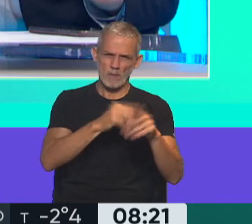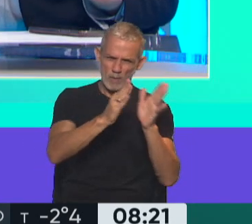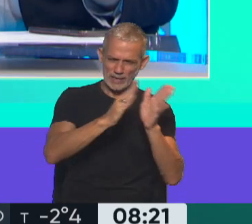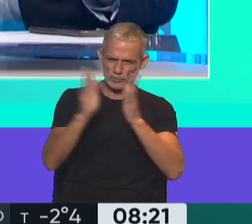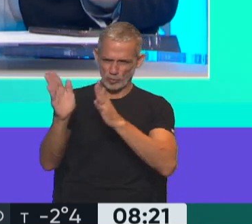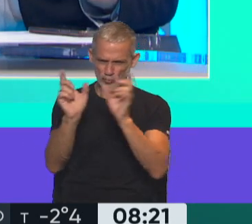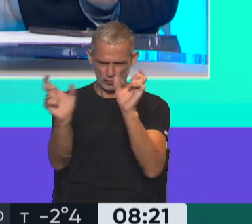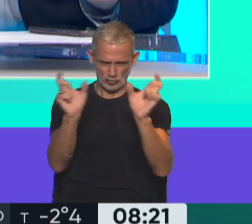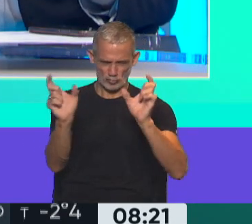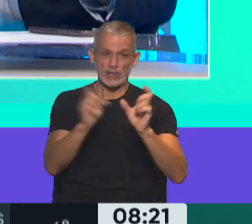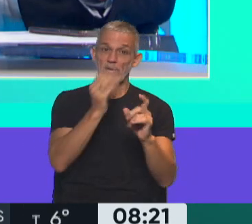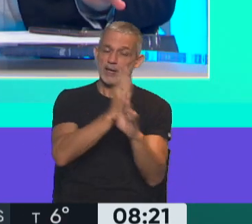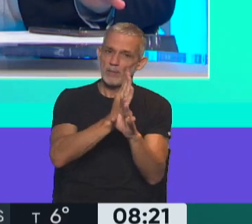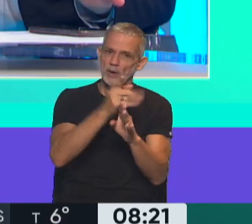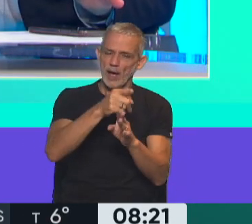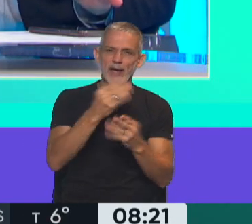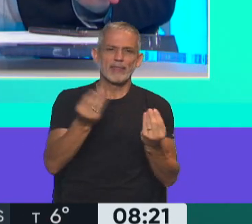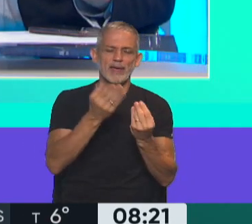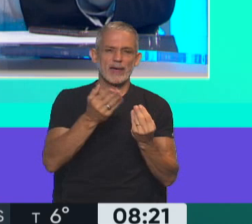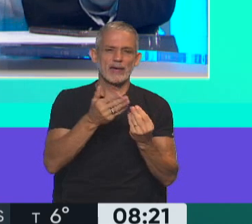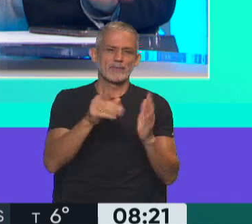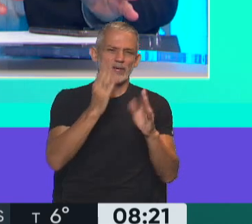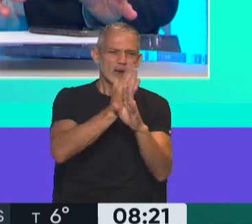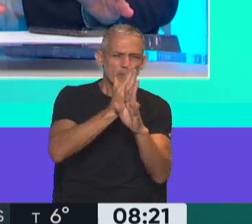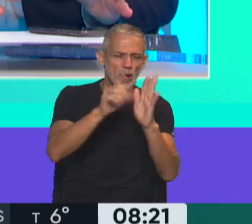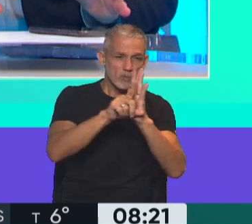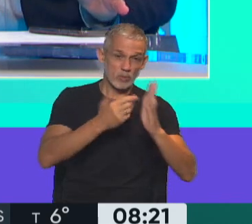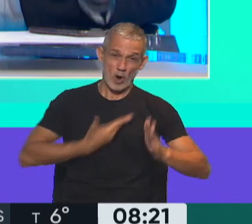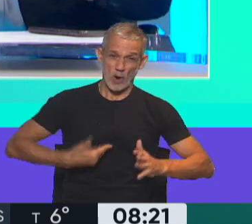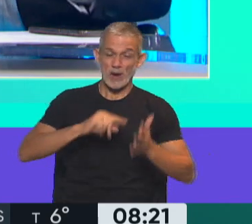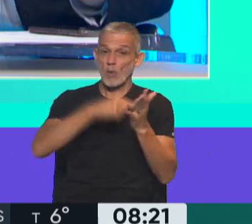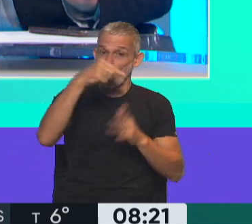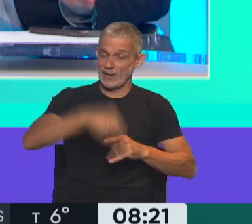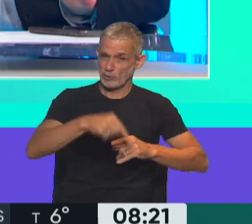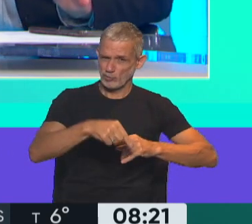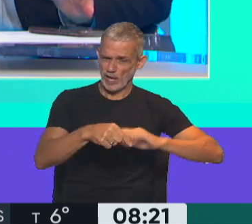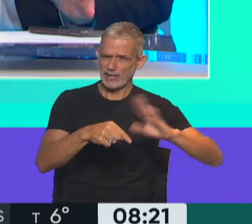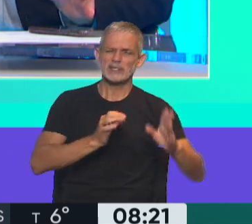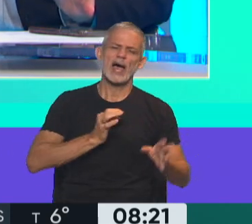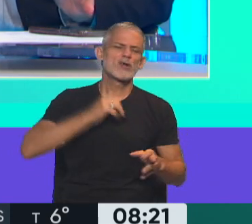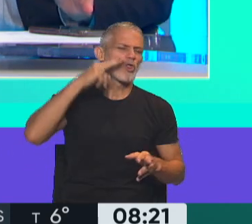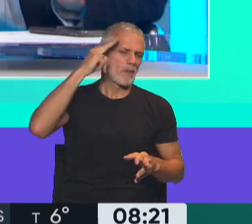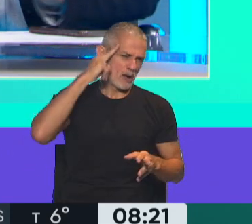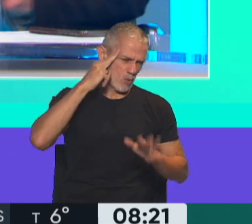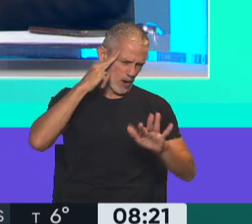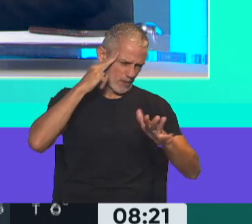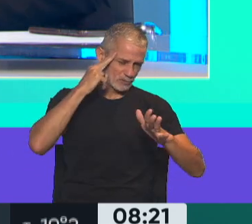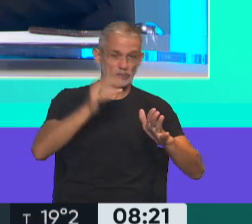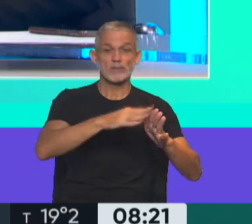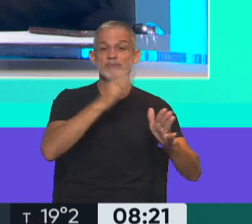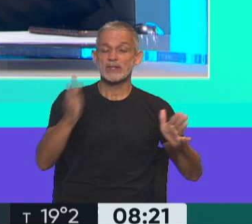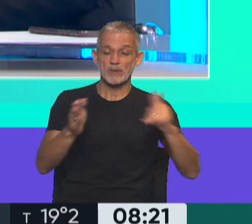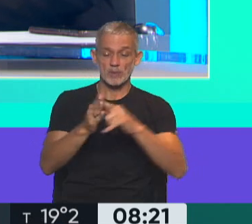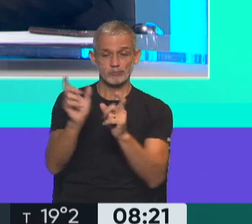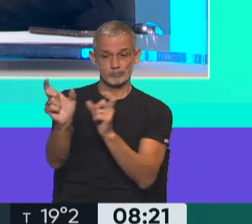situación del espionaje, de las escuchas ilegales en el gobierno de la Ciudad de Buenos Aires, ya por el año 2009, y después